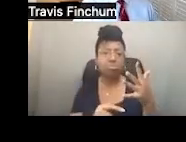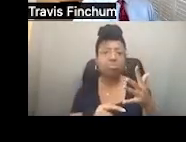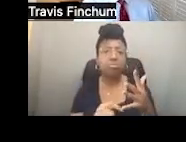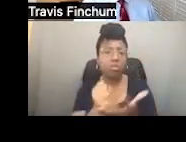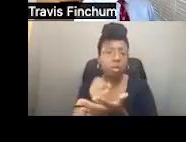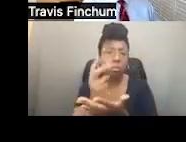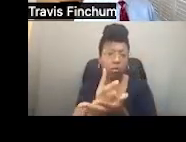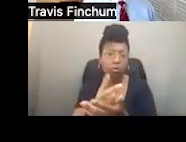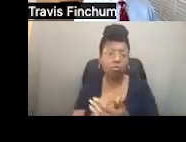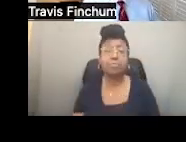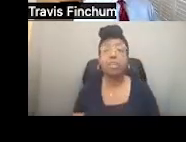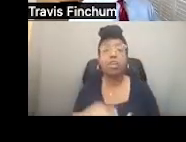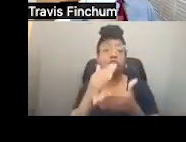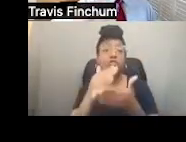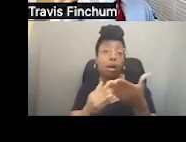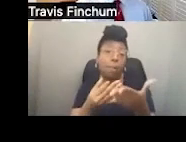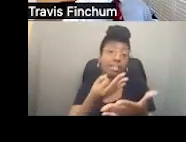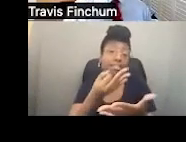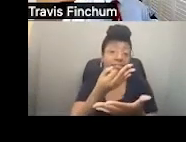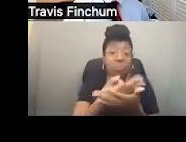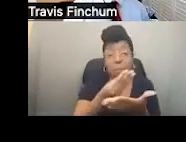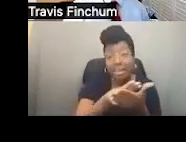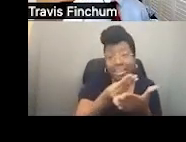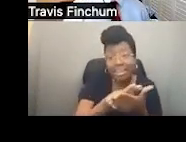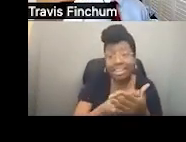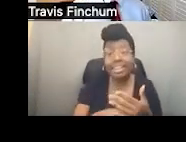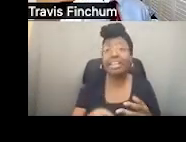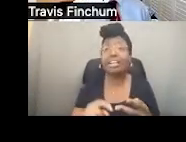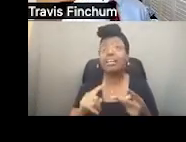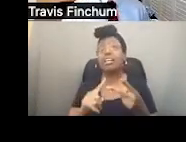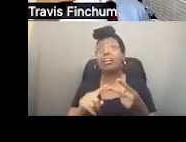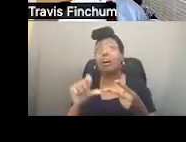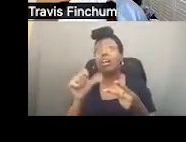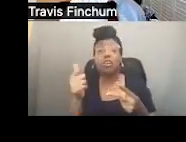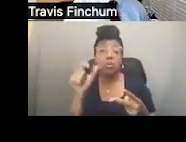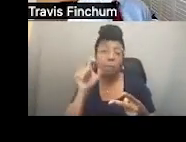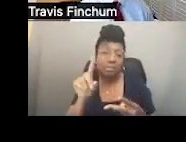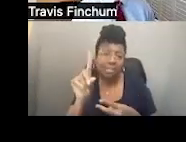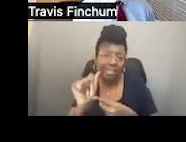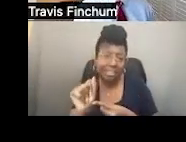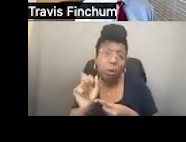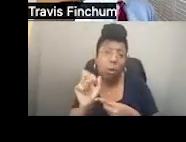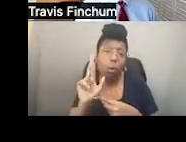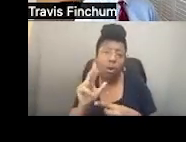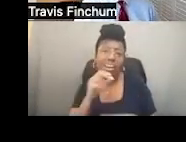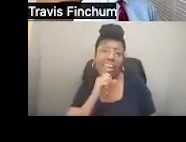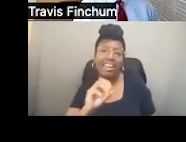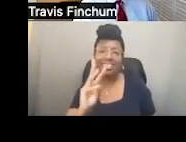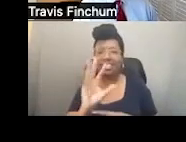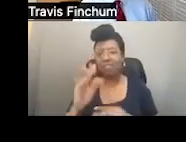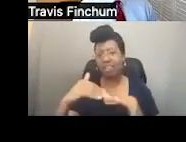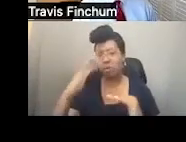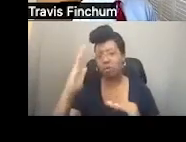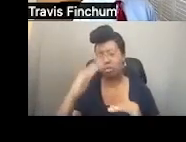algunos son financieros, algunos tienen que ver con necesidad médica, como por ejemplo, debe ser descapacitado o debe tener 65